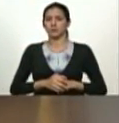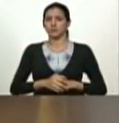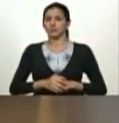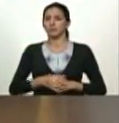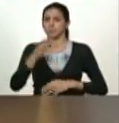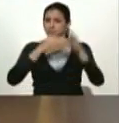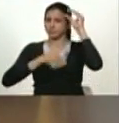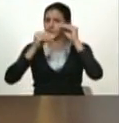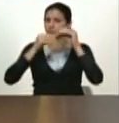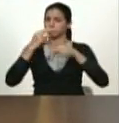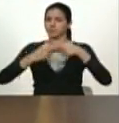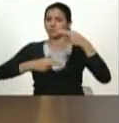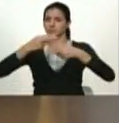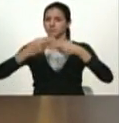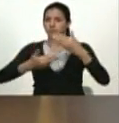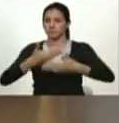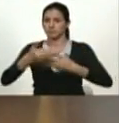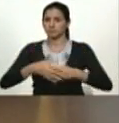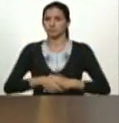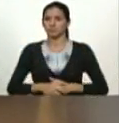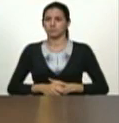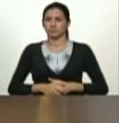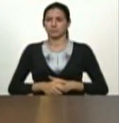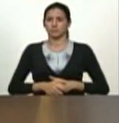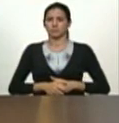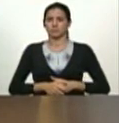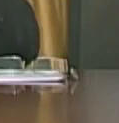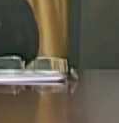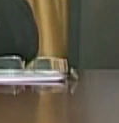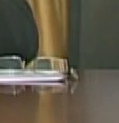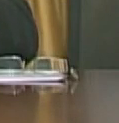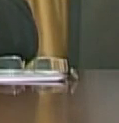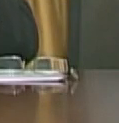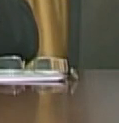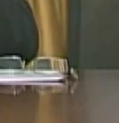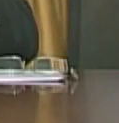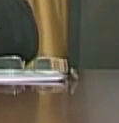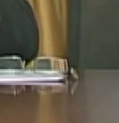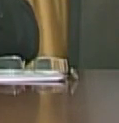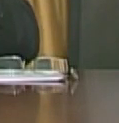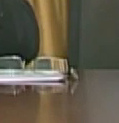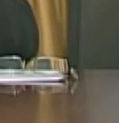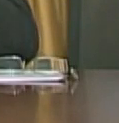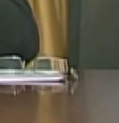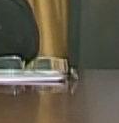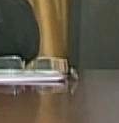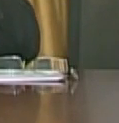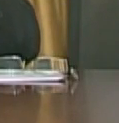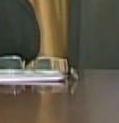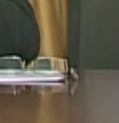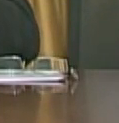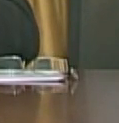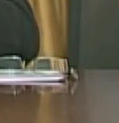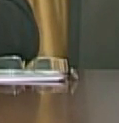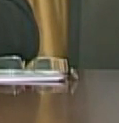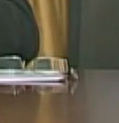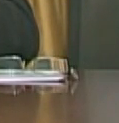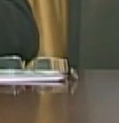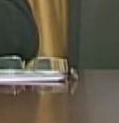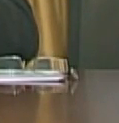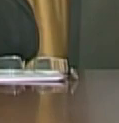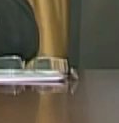construyendo aprendiendo y construyendo los caminos del socialismo en este caso los caminos del socialismo comunitario comunal